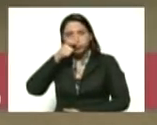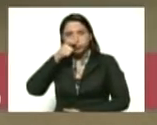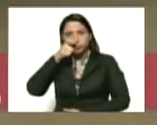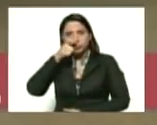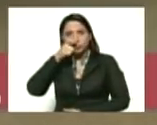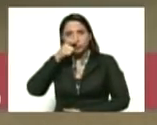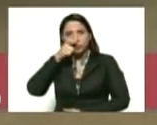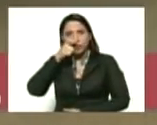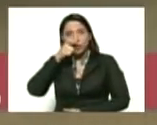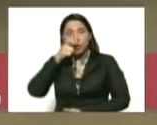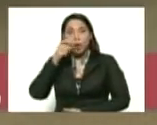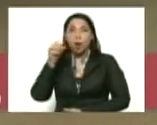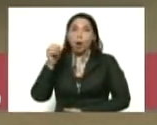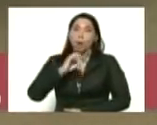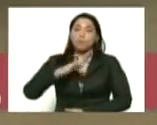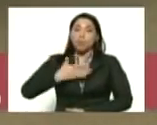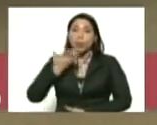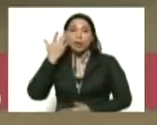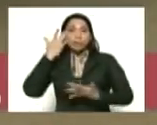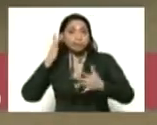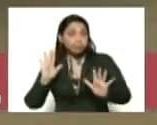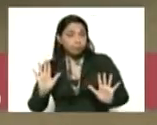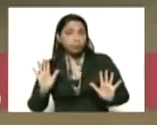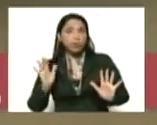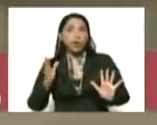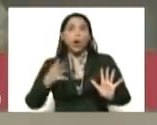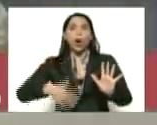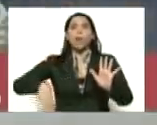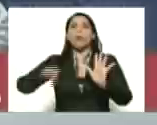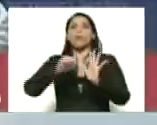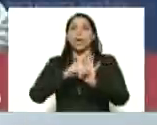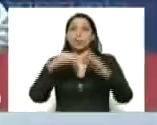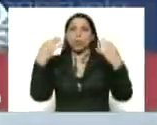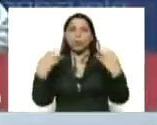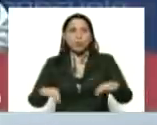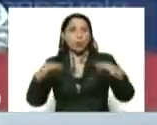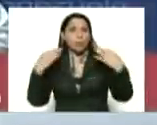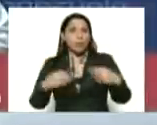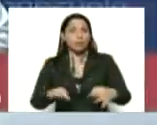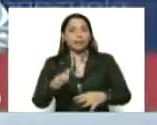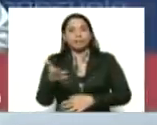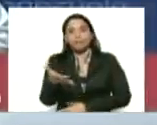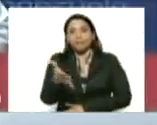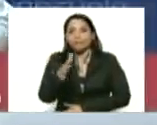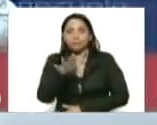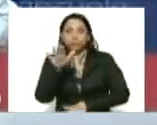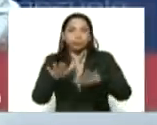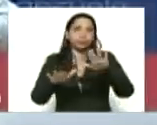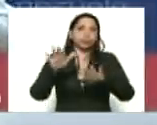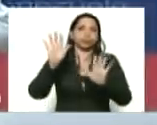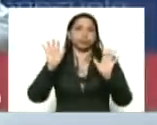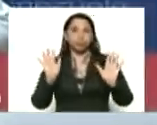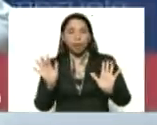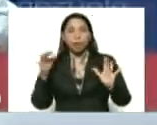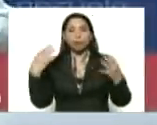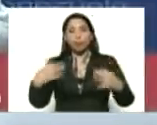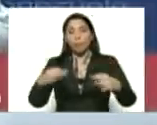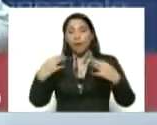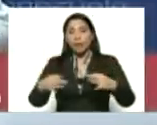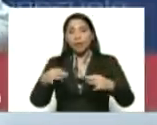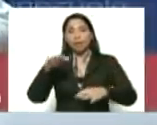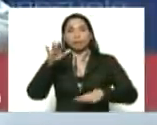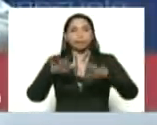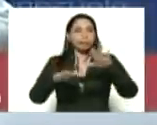Porque pudiera darse el caso de que volviendo a una normalidad relativa, una normalidad relativa,